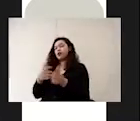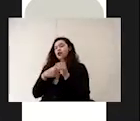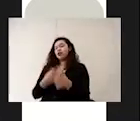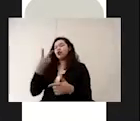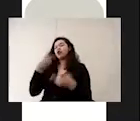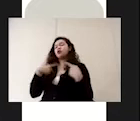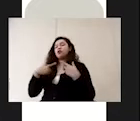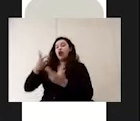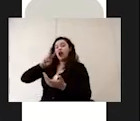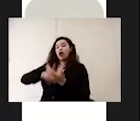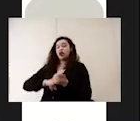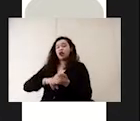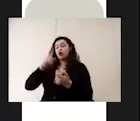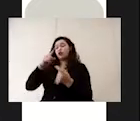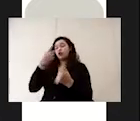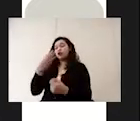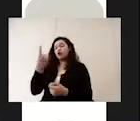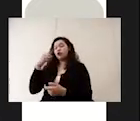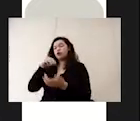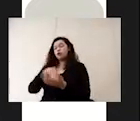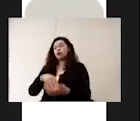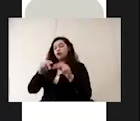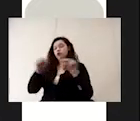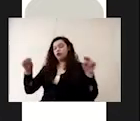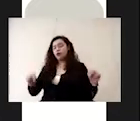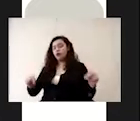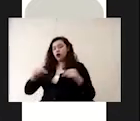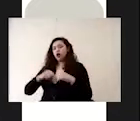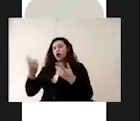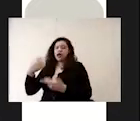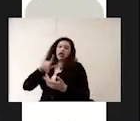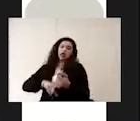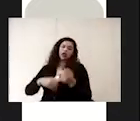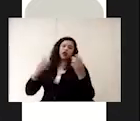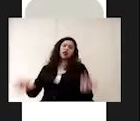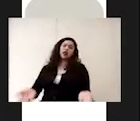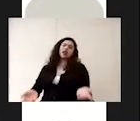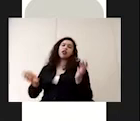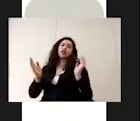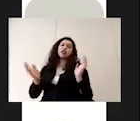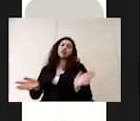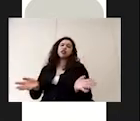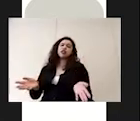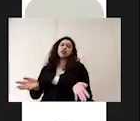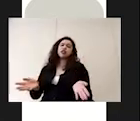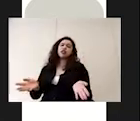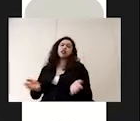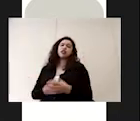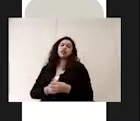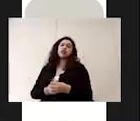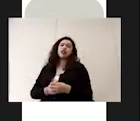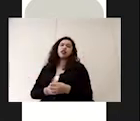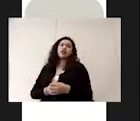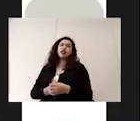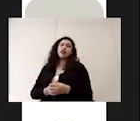dos personas por metro cuadrado al interior y obviamente ahí depende del tamaño